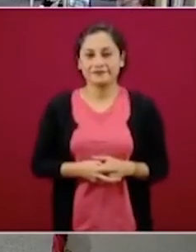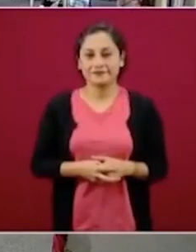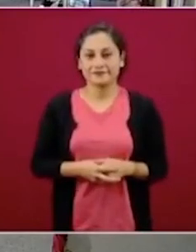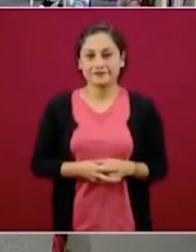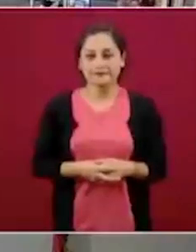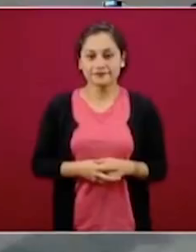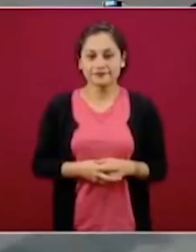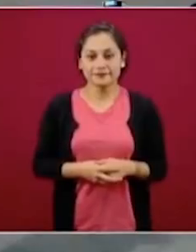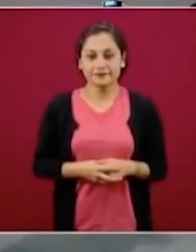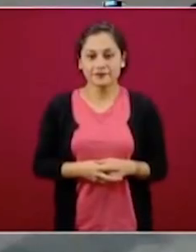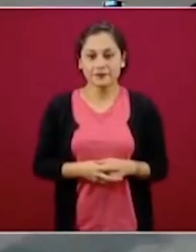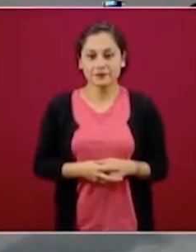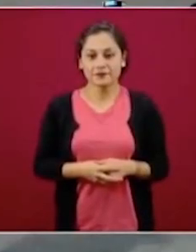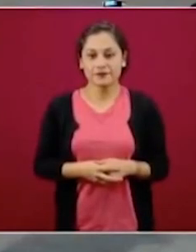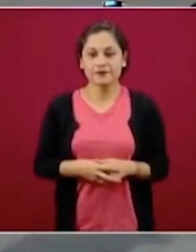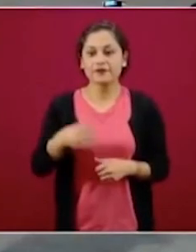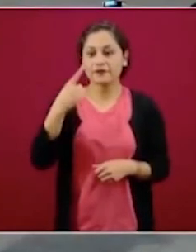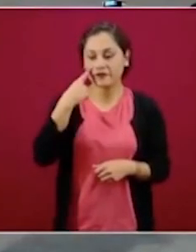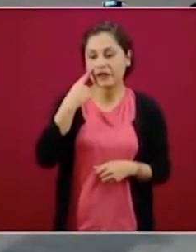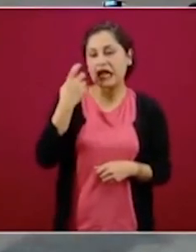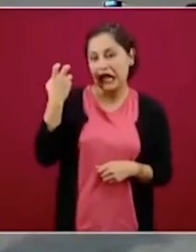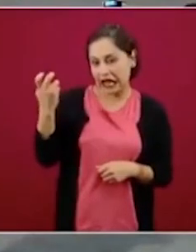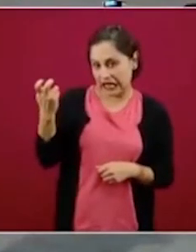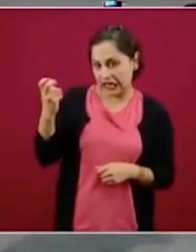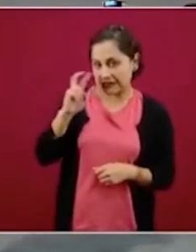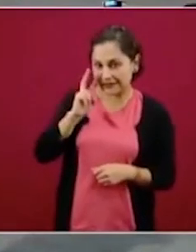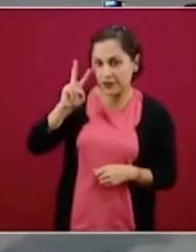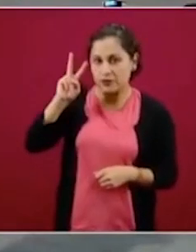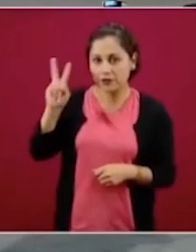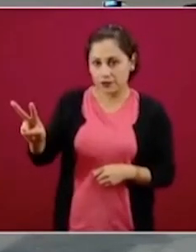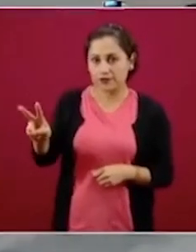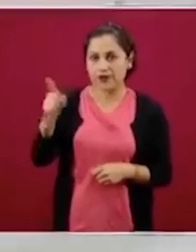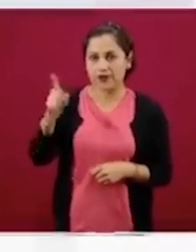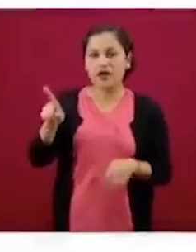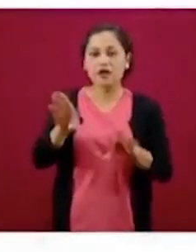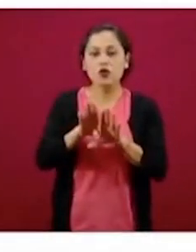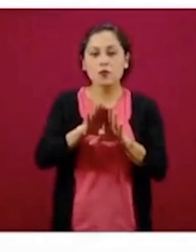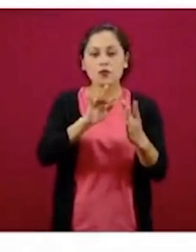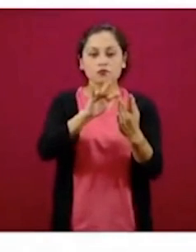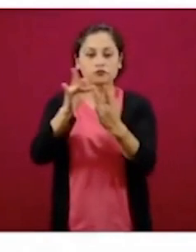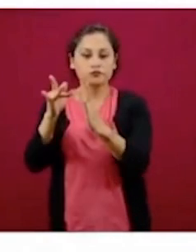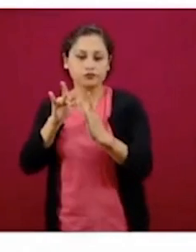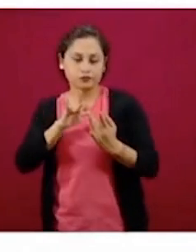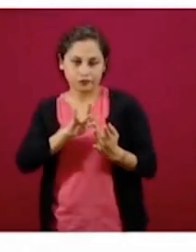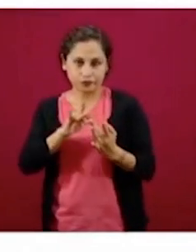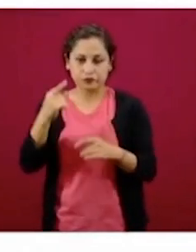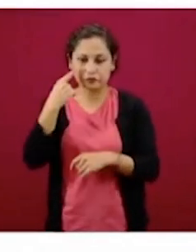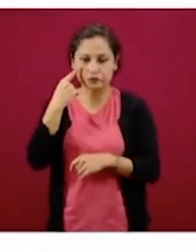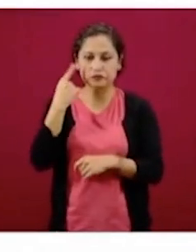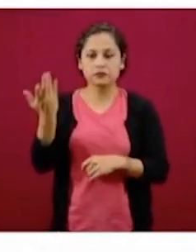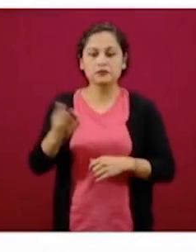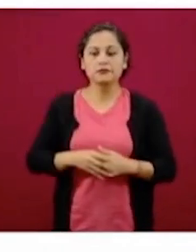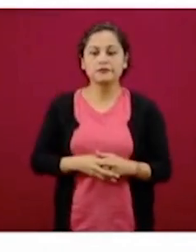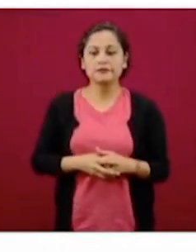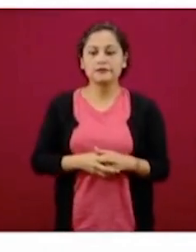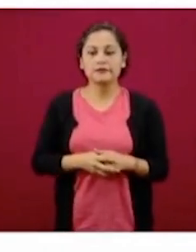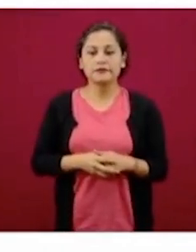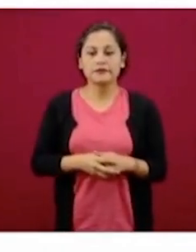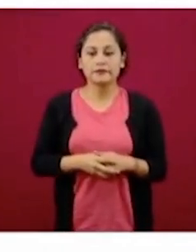Bien, este es el diseño conceptual básicamente de lo que es la red de transporte de datos y esta es una